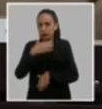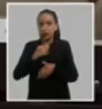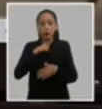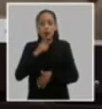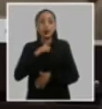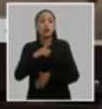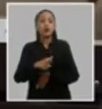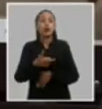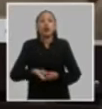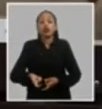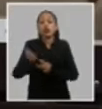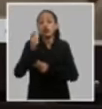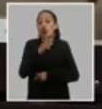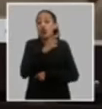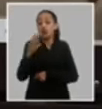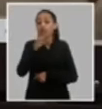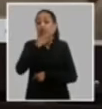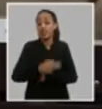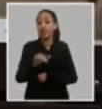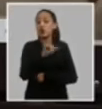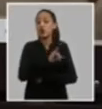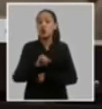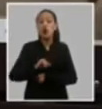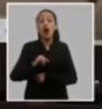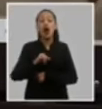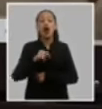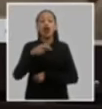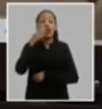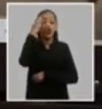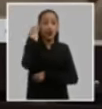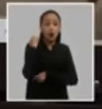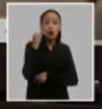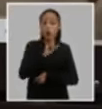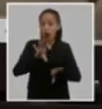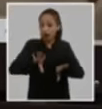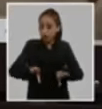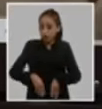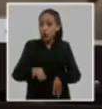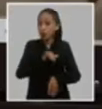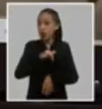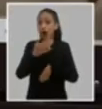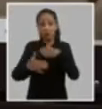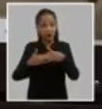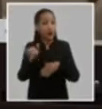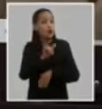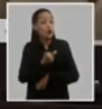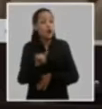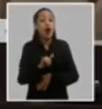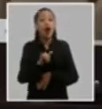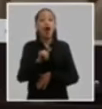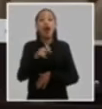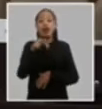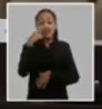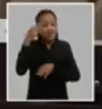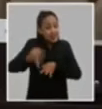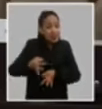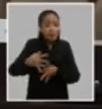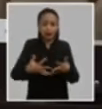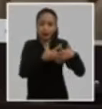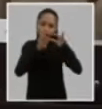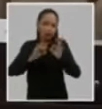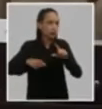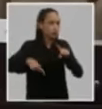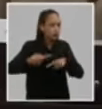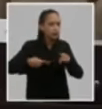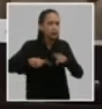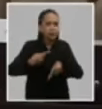revolución desde que el propio Raúl asumió desde que el propio presidente ha asumido su tarea porque el imperialismo nunca va a dejar tranquila a nuestro